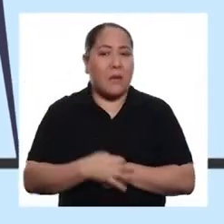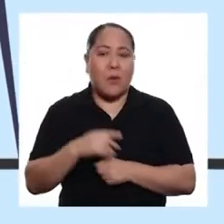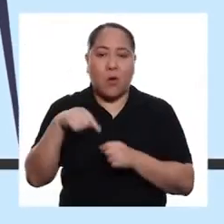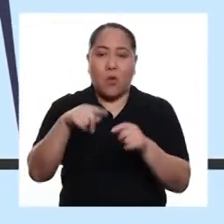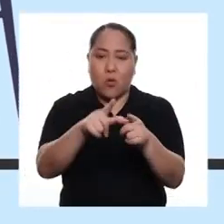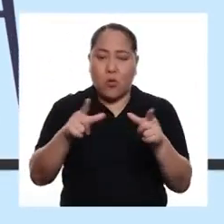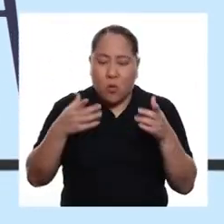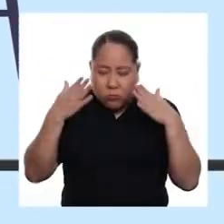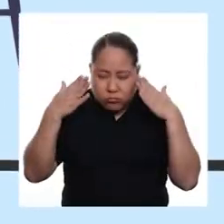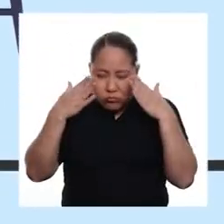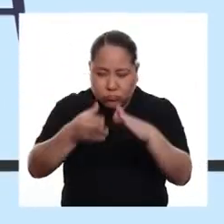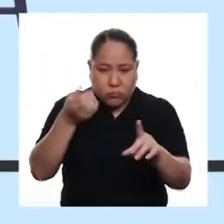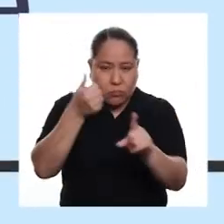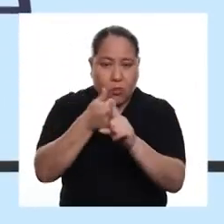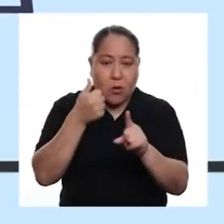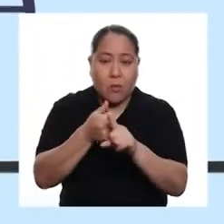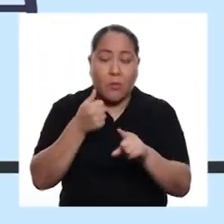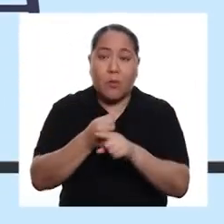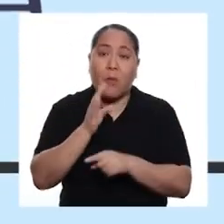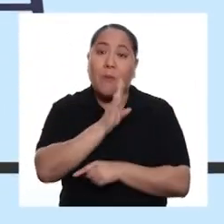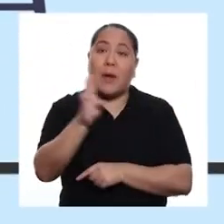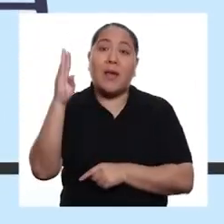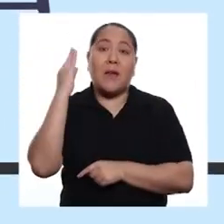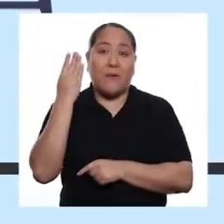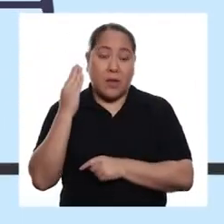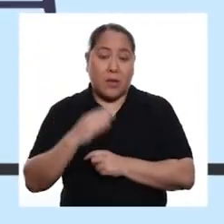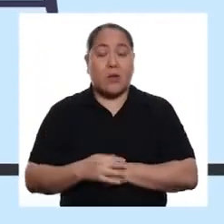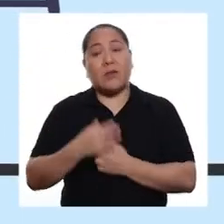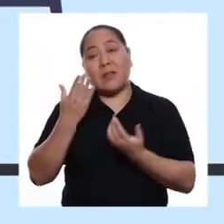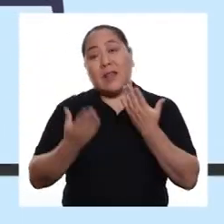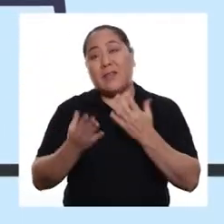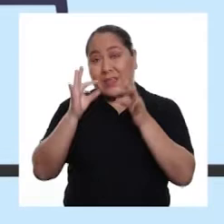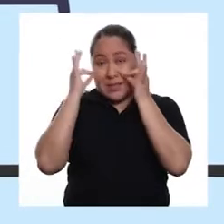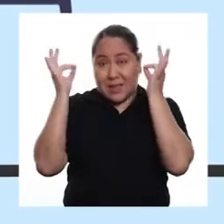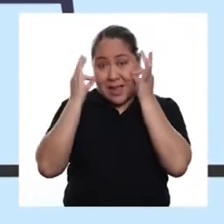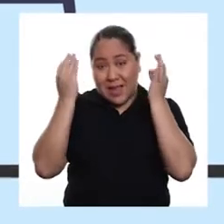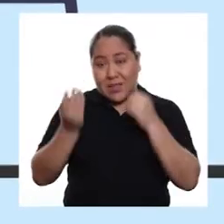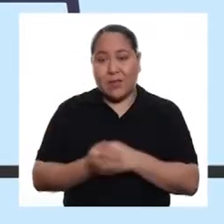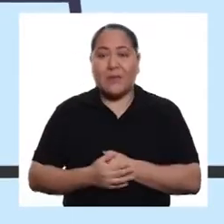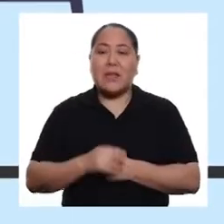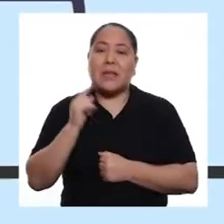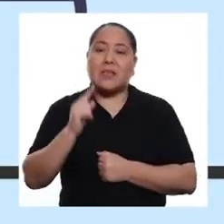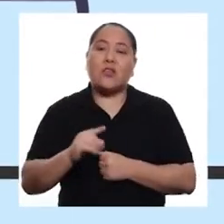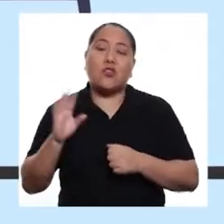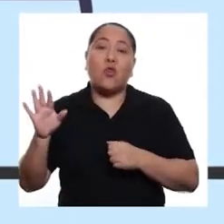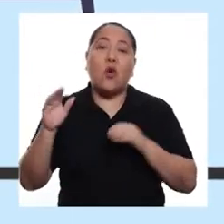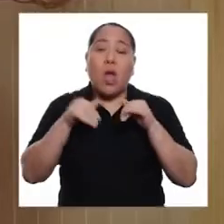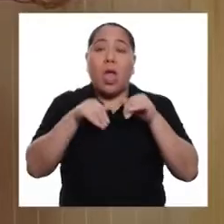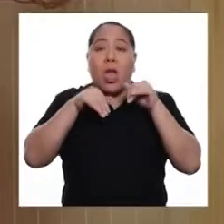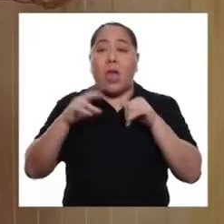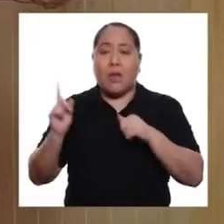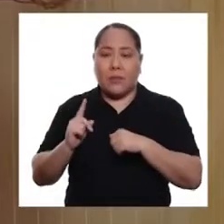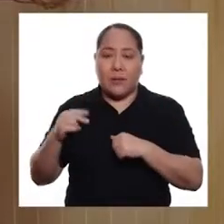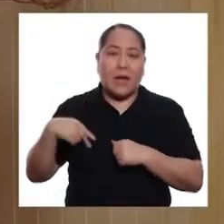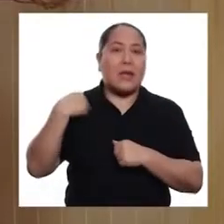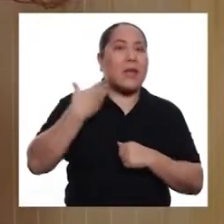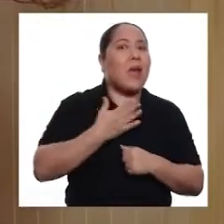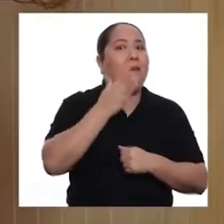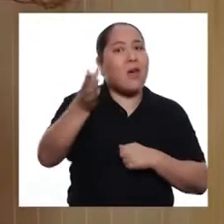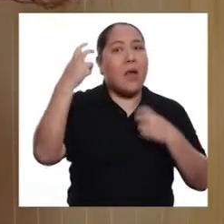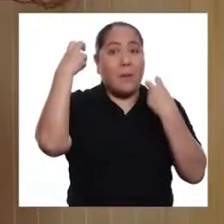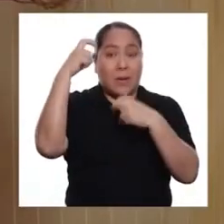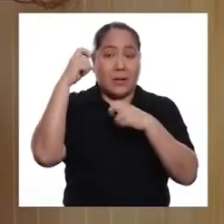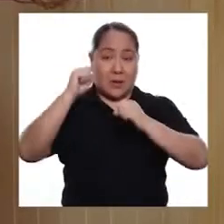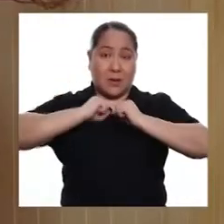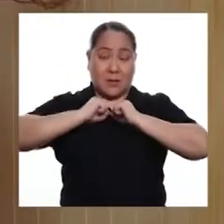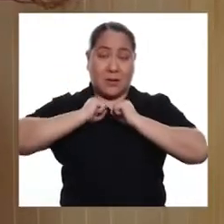tener siempre un lugar exclusivo donde vaya al baño, en caso de que sea un gato. Y si es un perro, al llevarlo